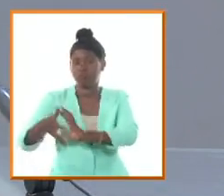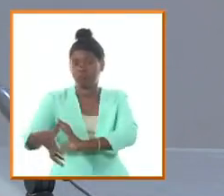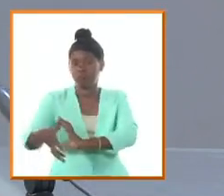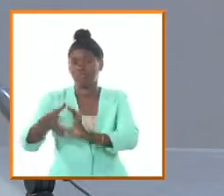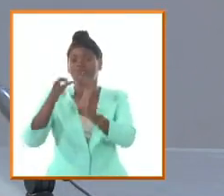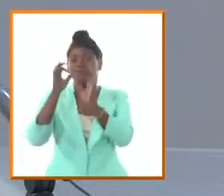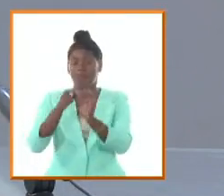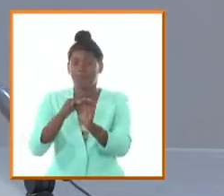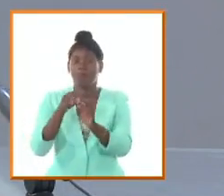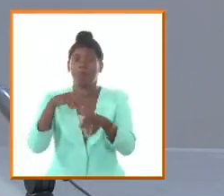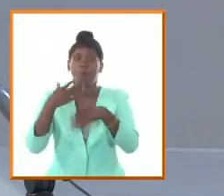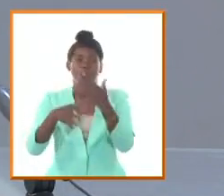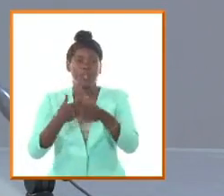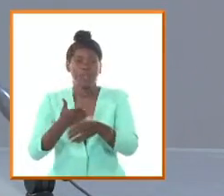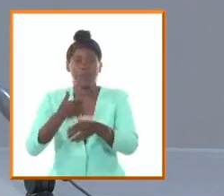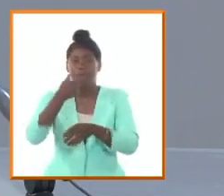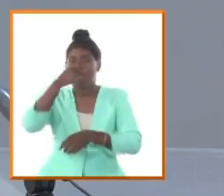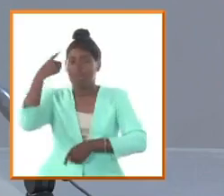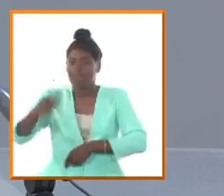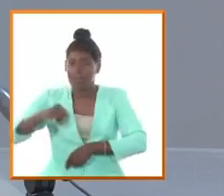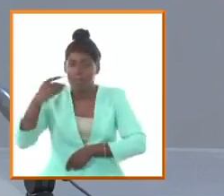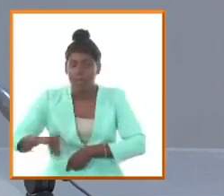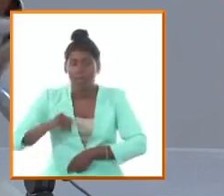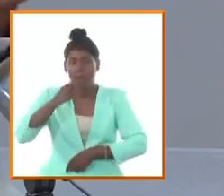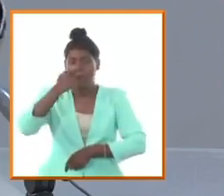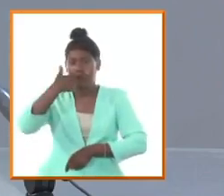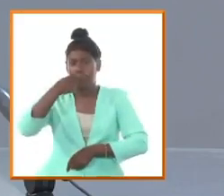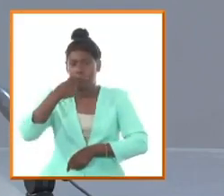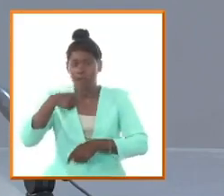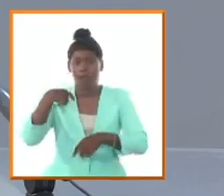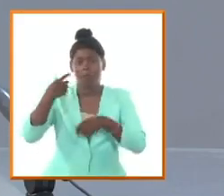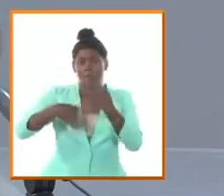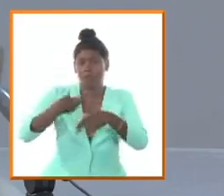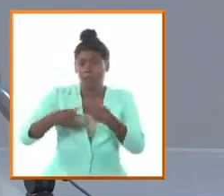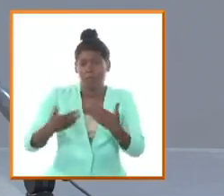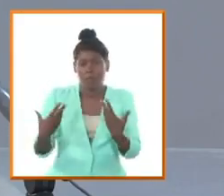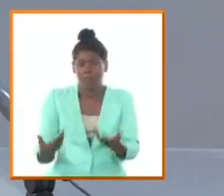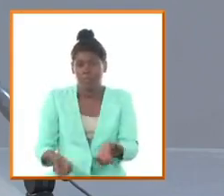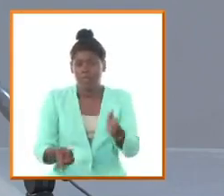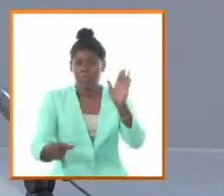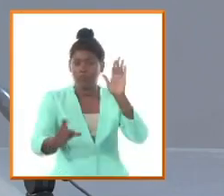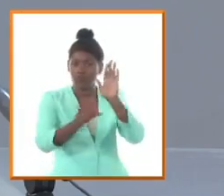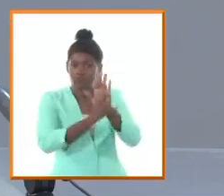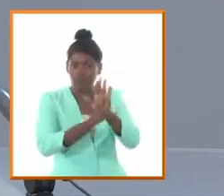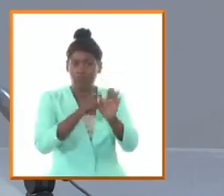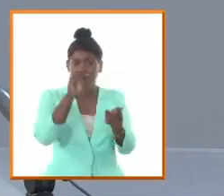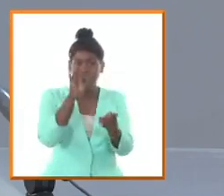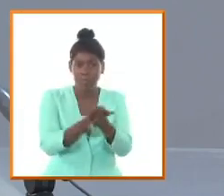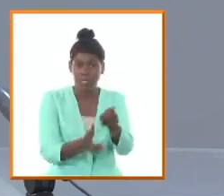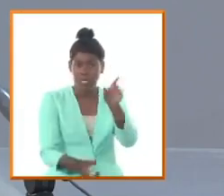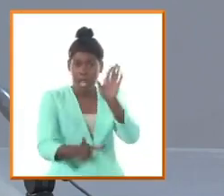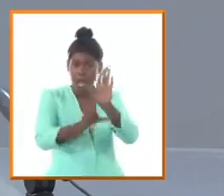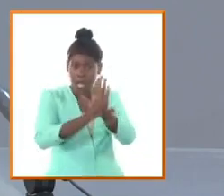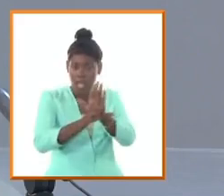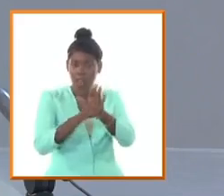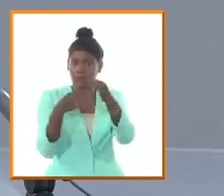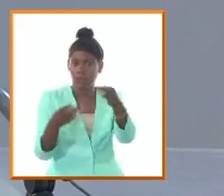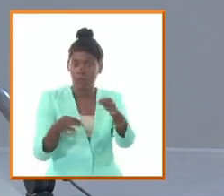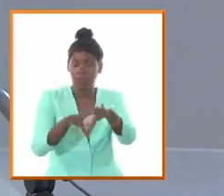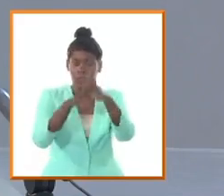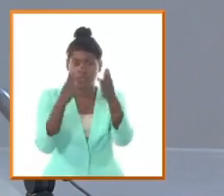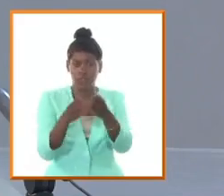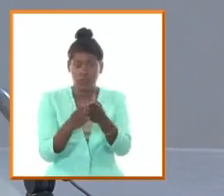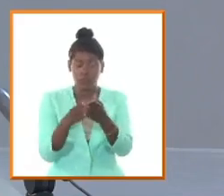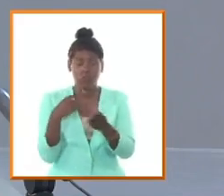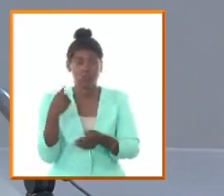que se dirime en el universo de la constitución la constituyente de Guaymar o de la cual nace la constitución y hay